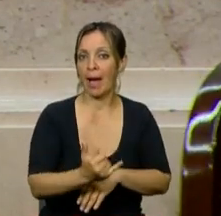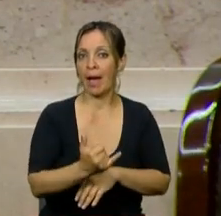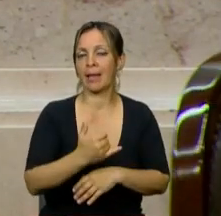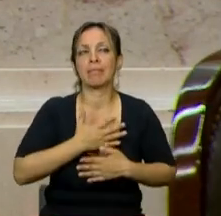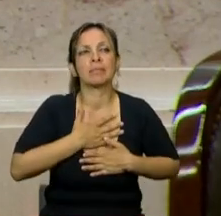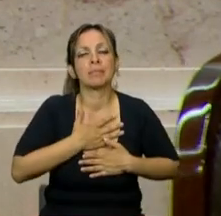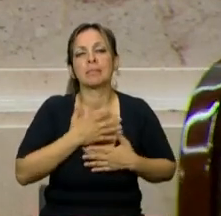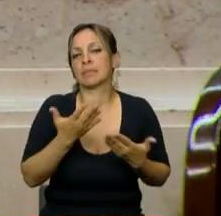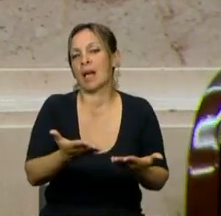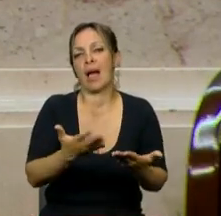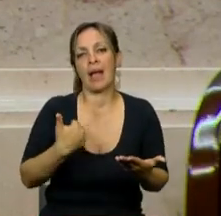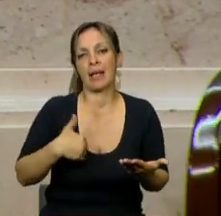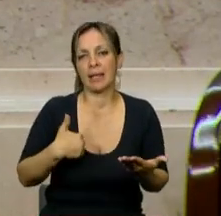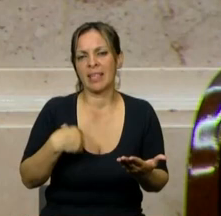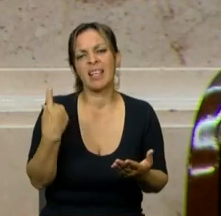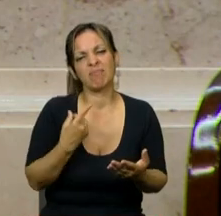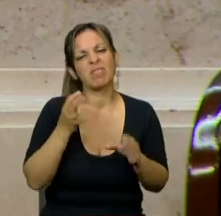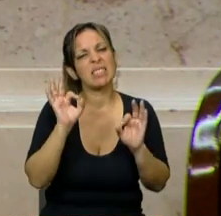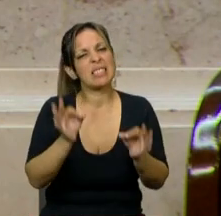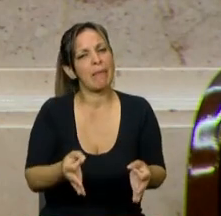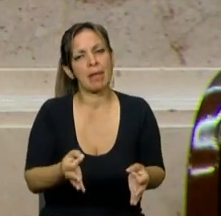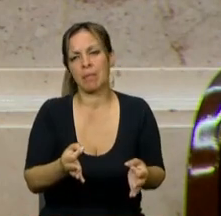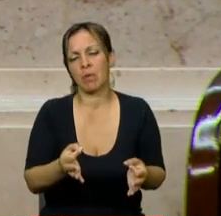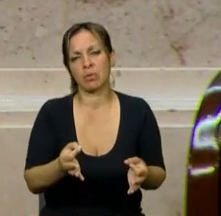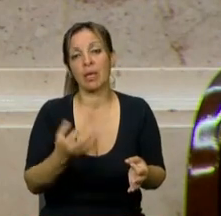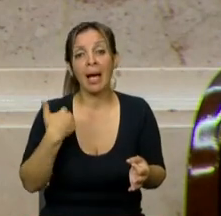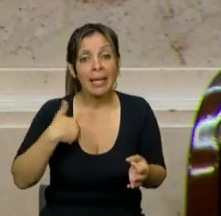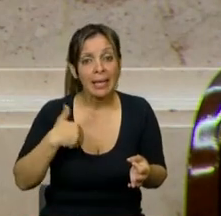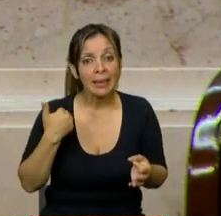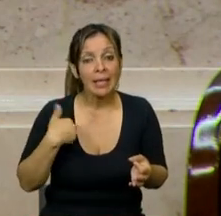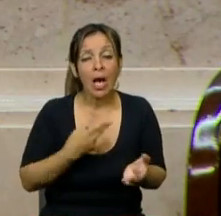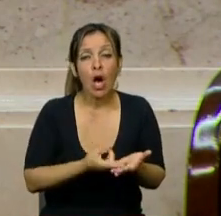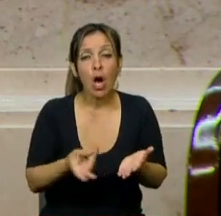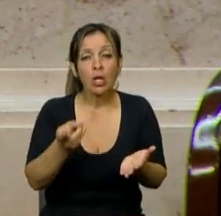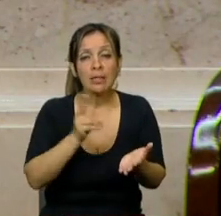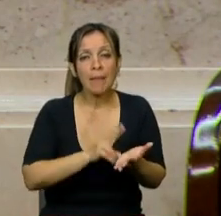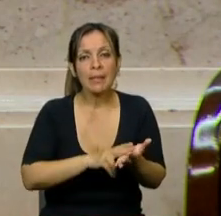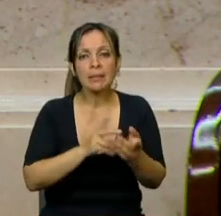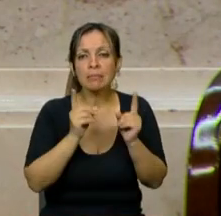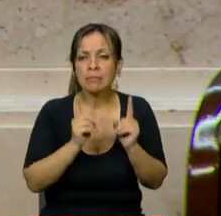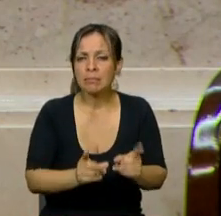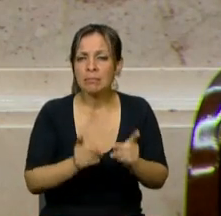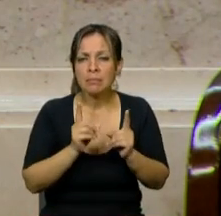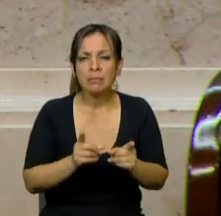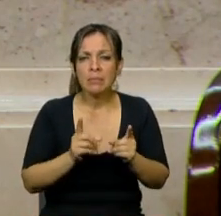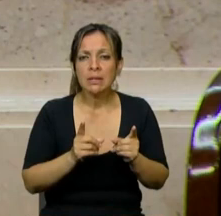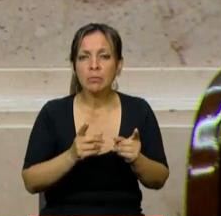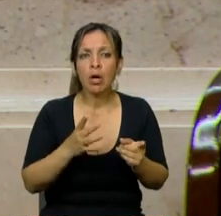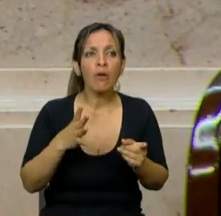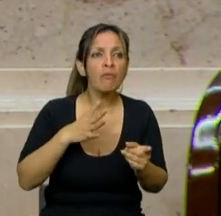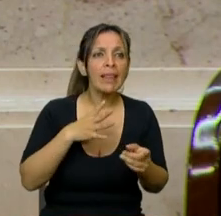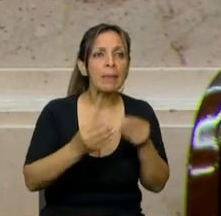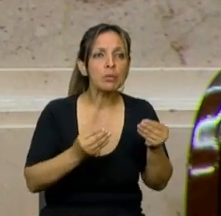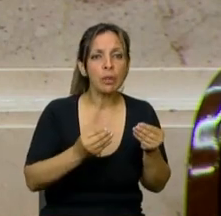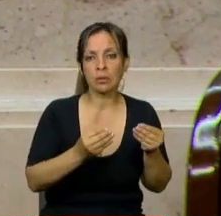sabemos que no puede volver la Argentina a estar otro año sin presupuesto.